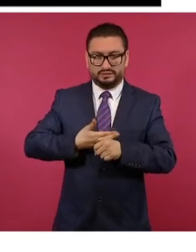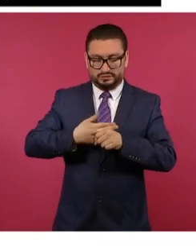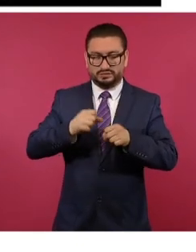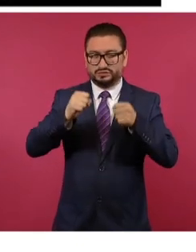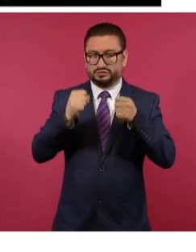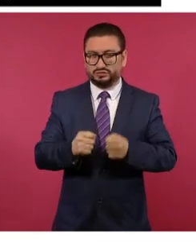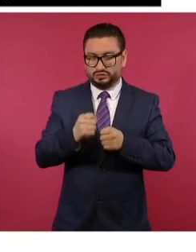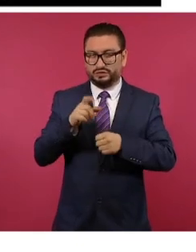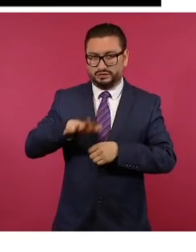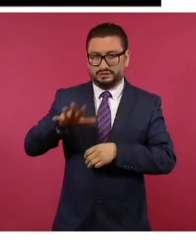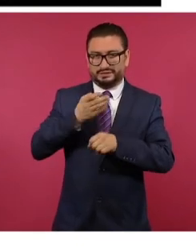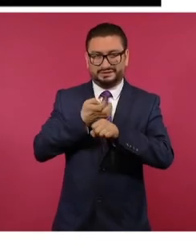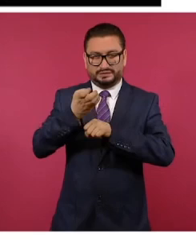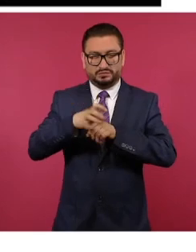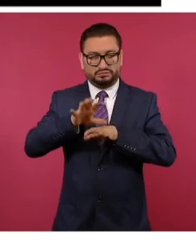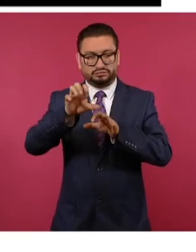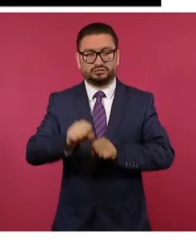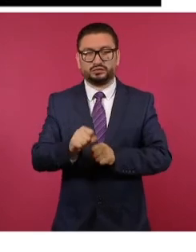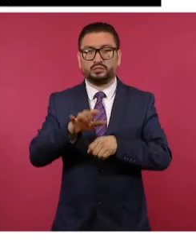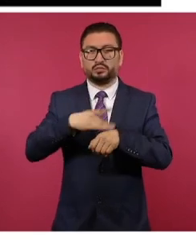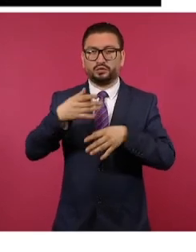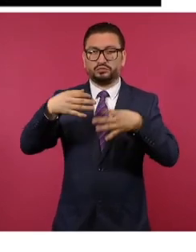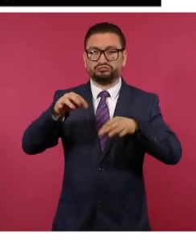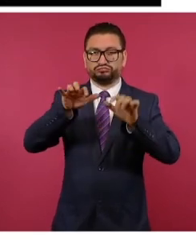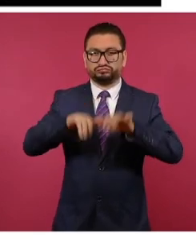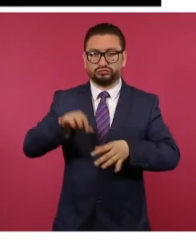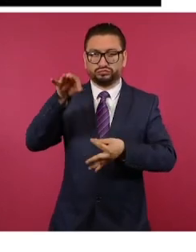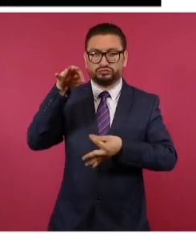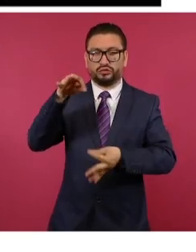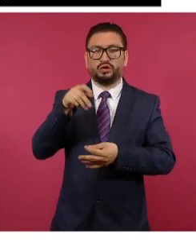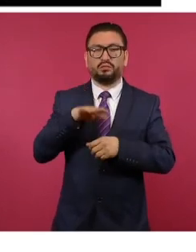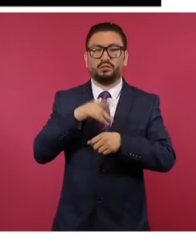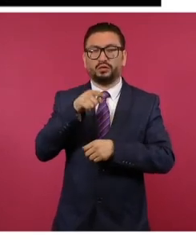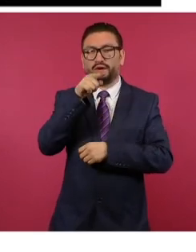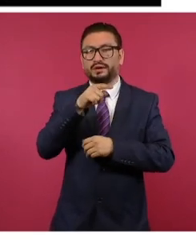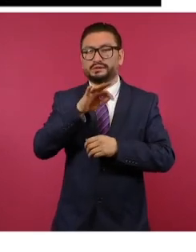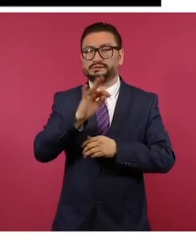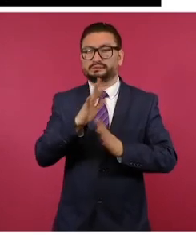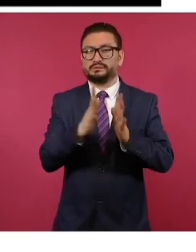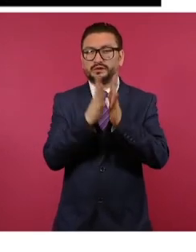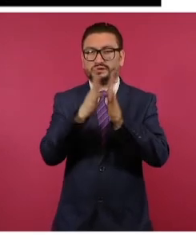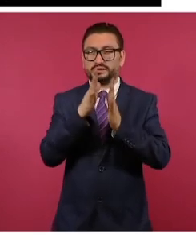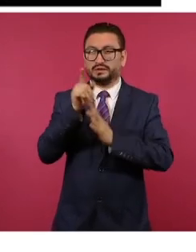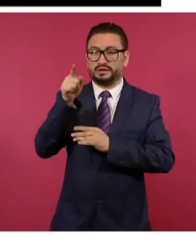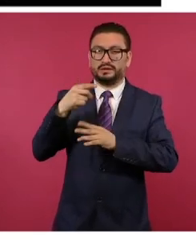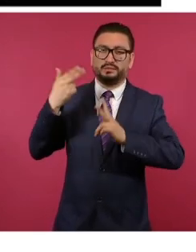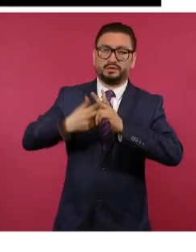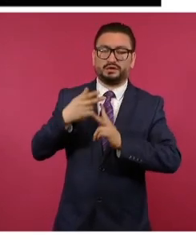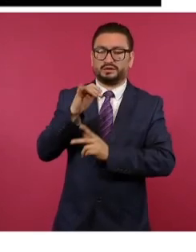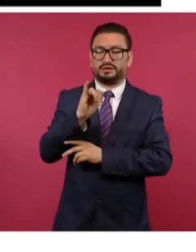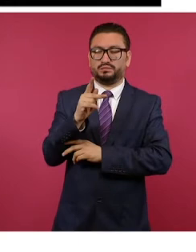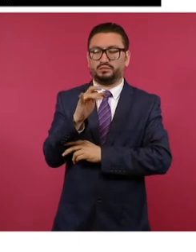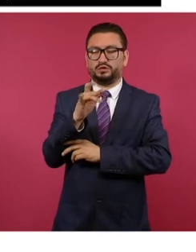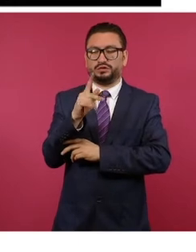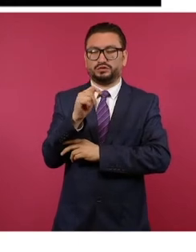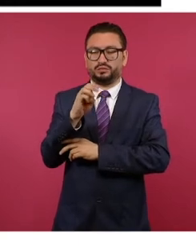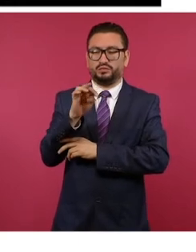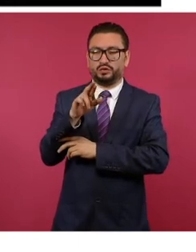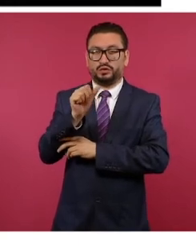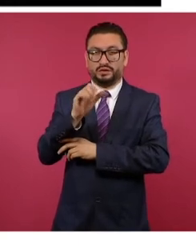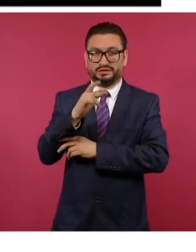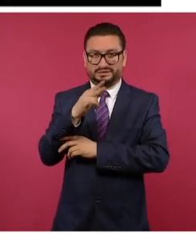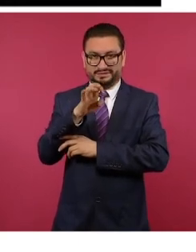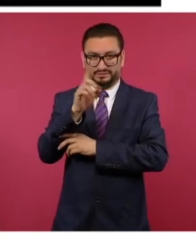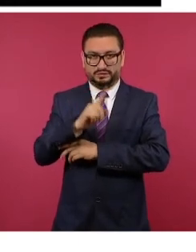del Estado, tras complementar una orden de aprehensión por su presunta participación en el homicidio de Hipólito Mora Chávez y